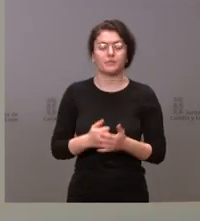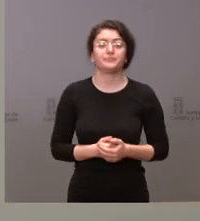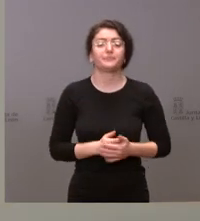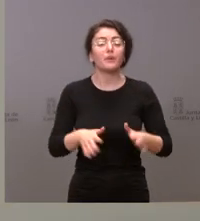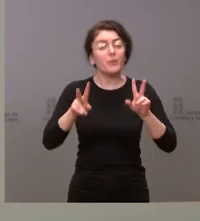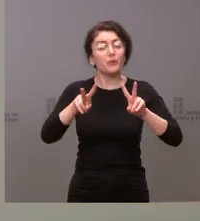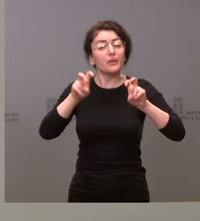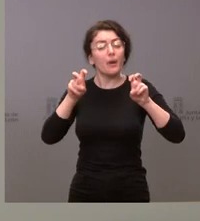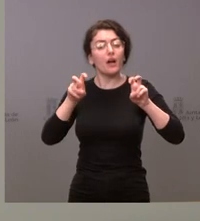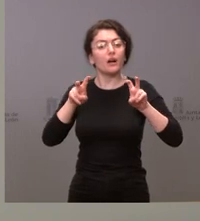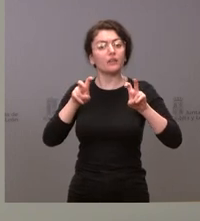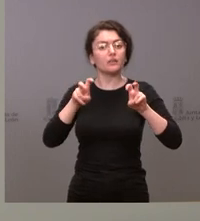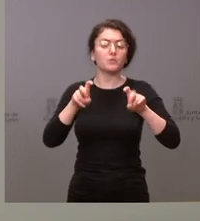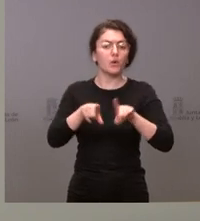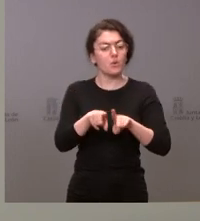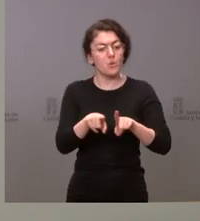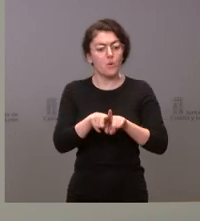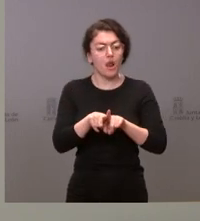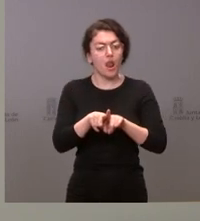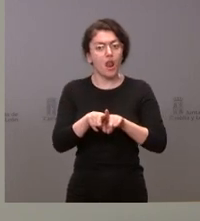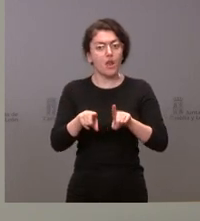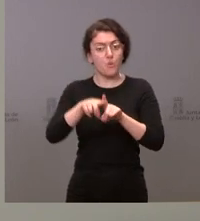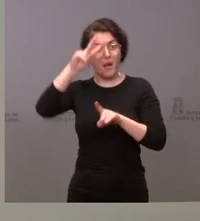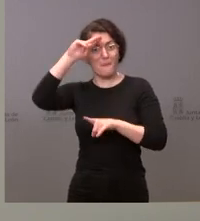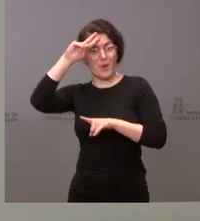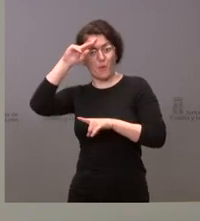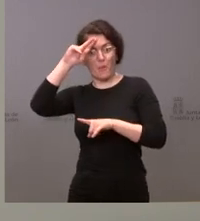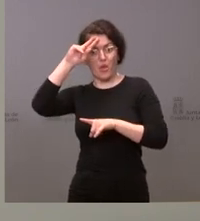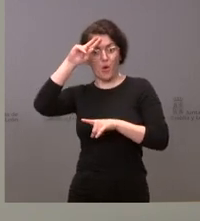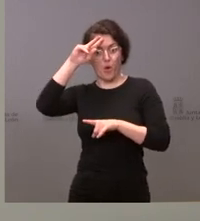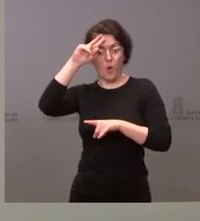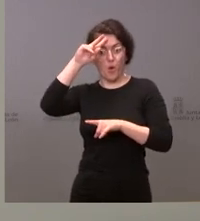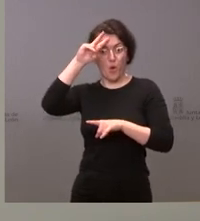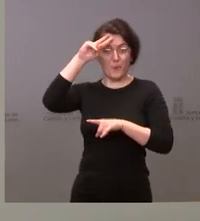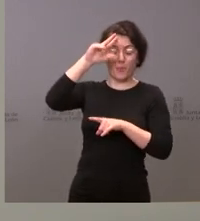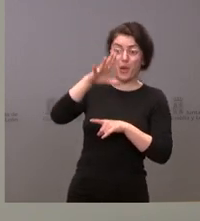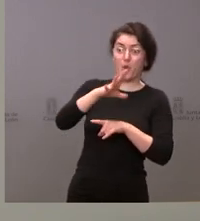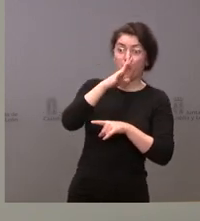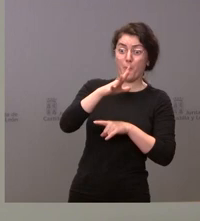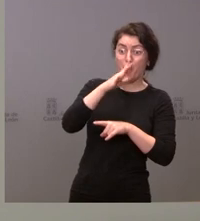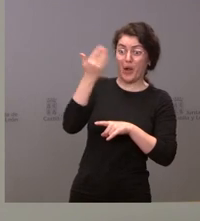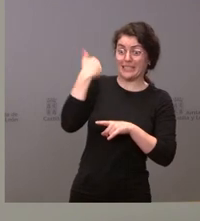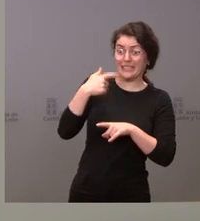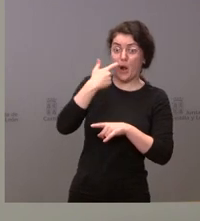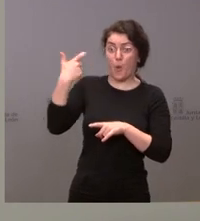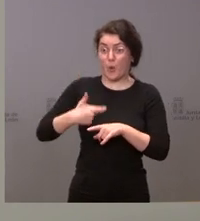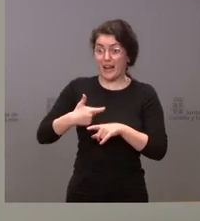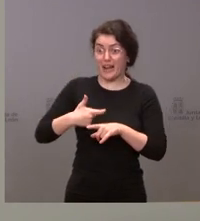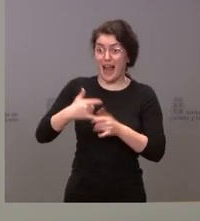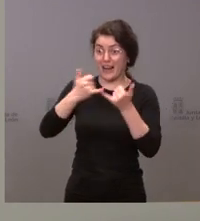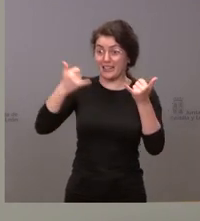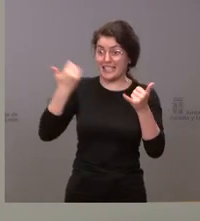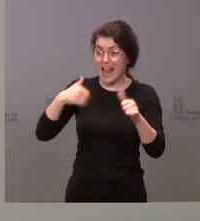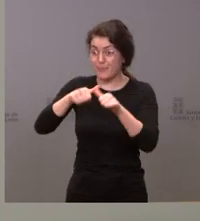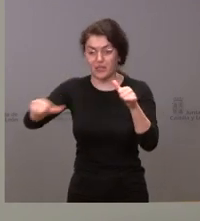es una cuestión que nos haya preocupado solo a partir de la crisis de Ucrania. Nosotros ya veníamos planteando